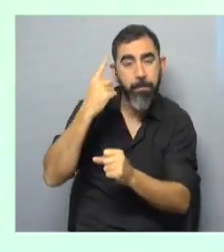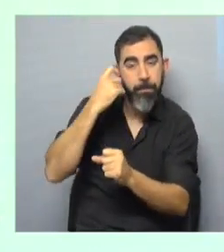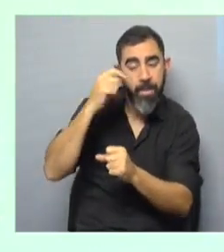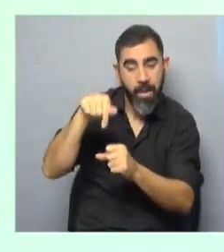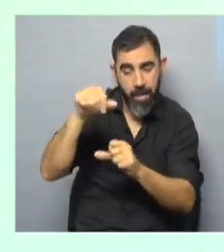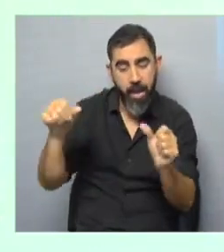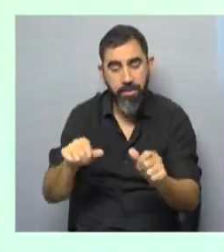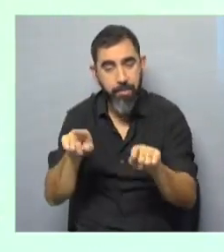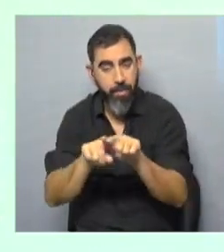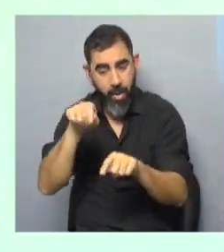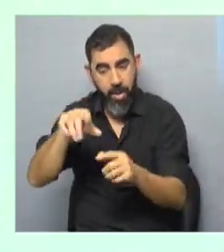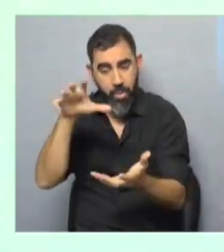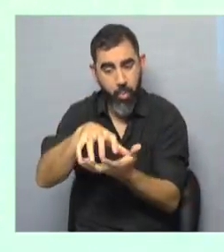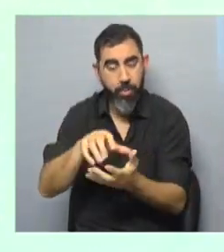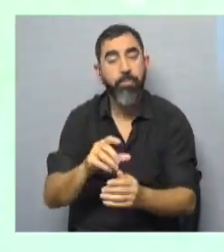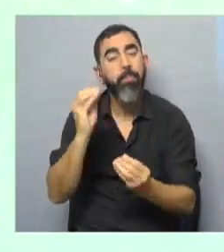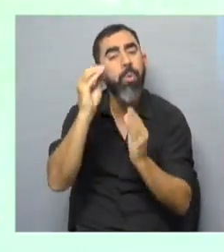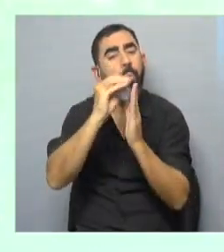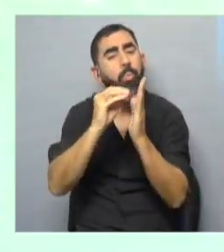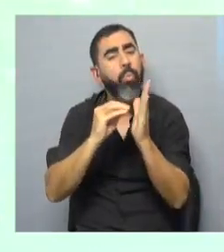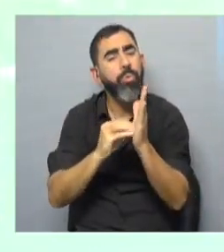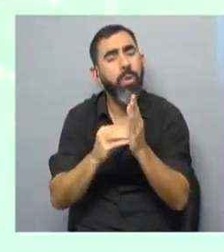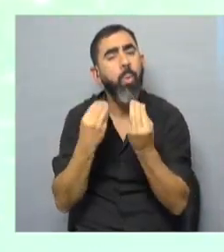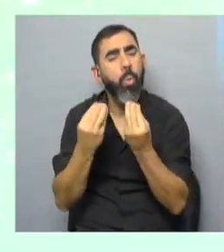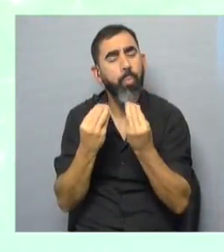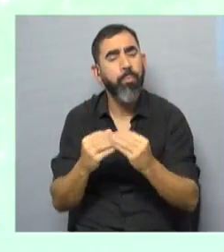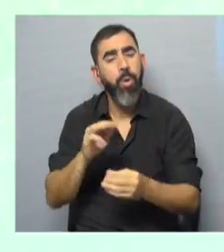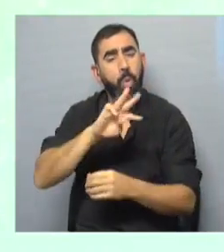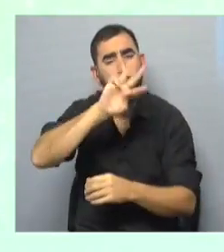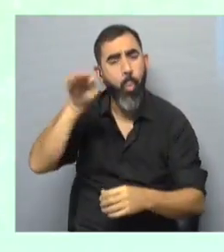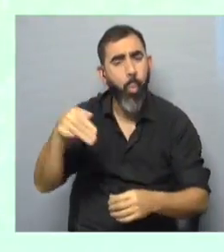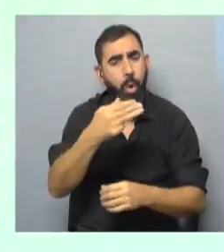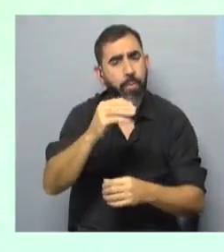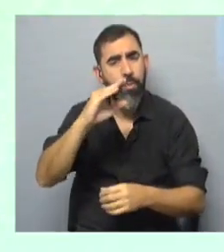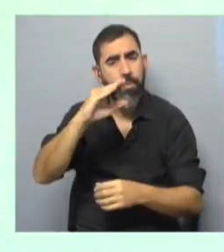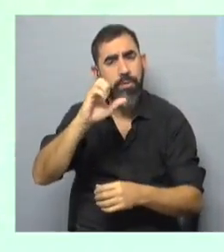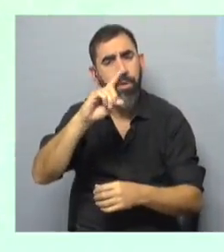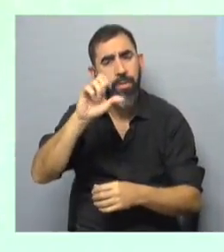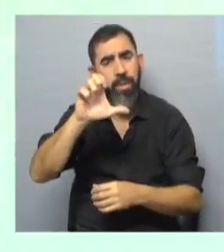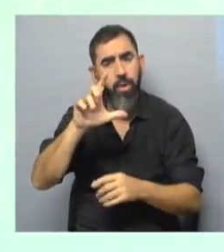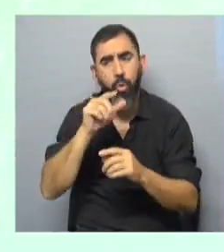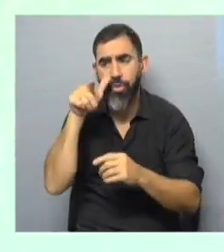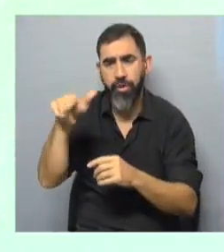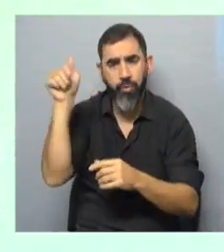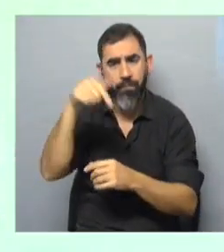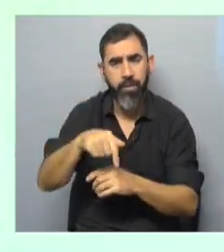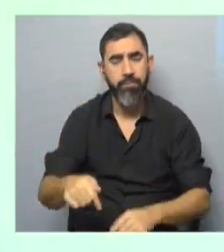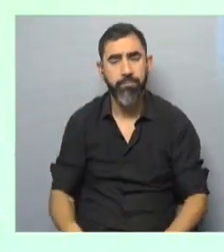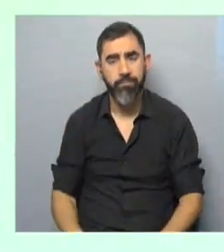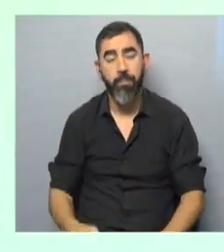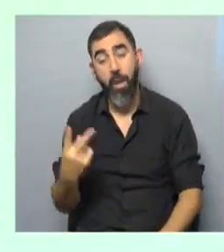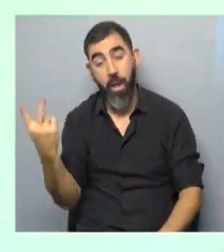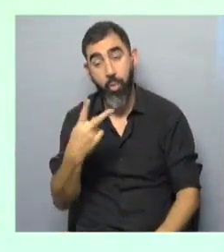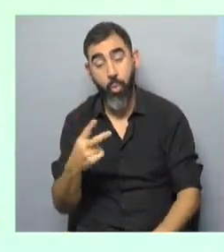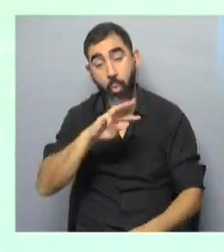hacerlo desde acá desde el CEDEL. ¿Para inscribirse está en el sitio web del CEDEL o pueden venir aquí? Las dos formas,